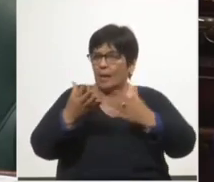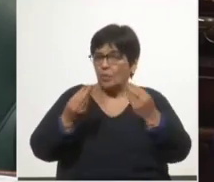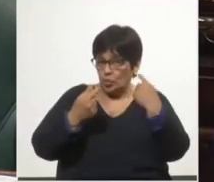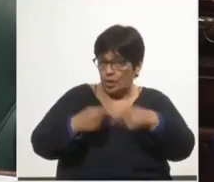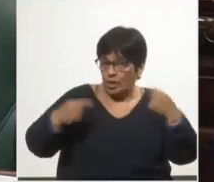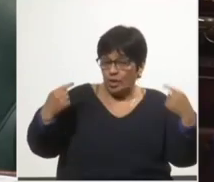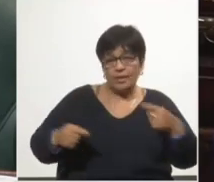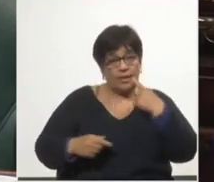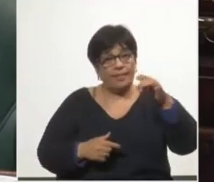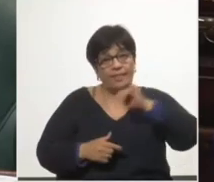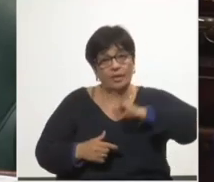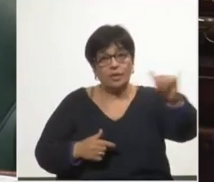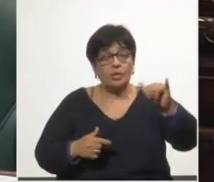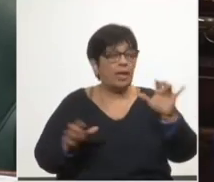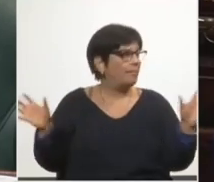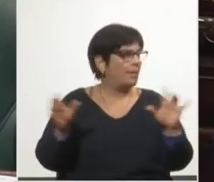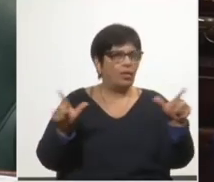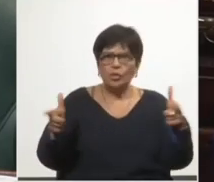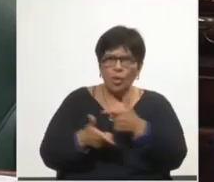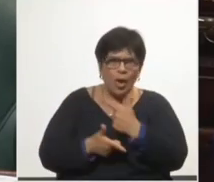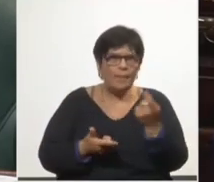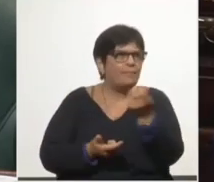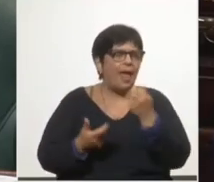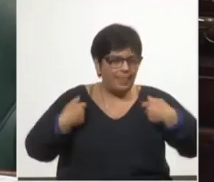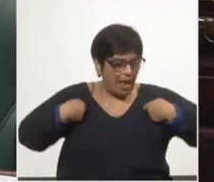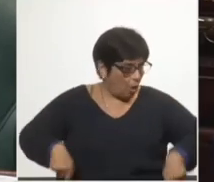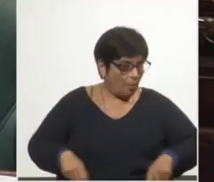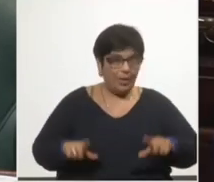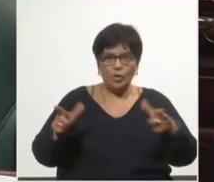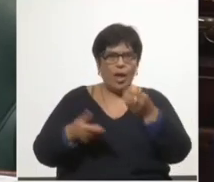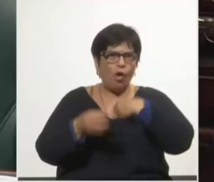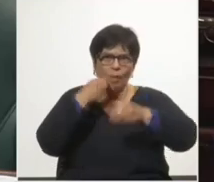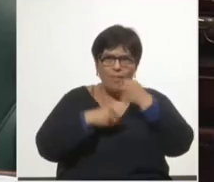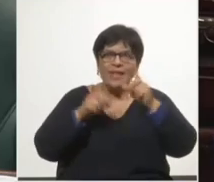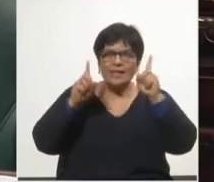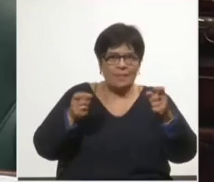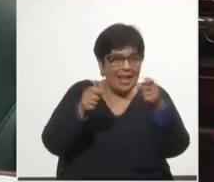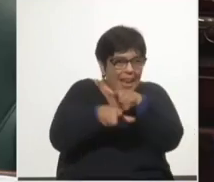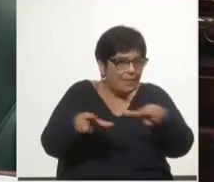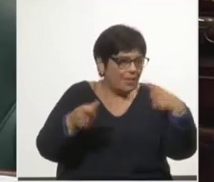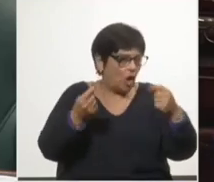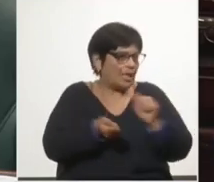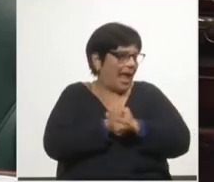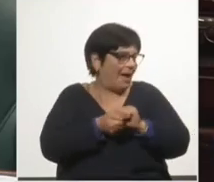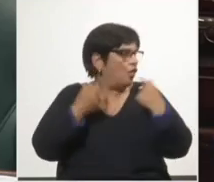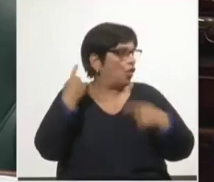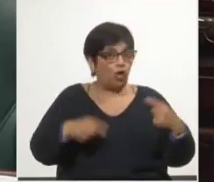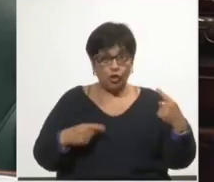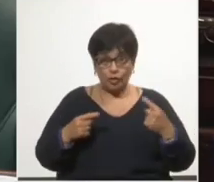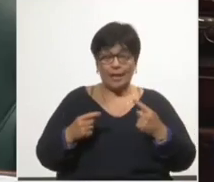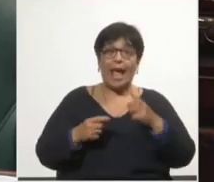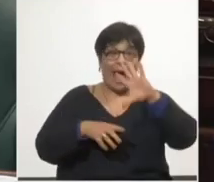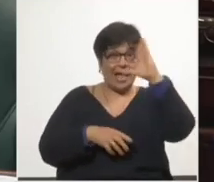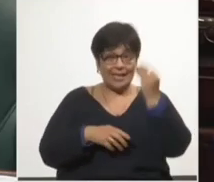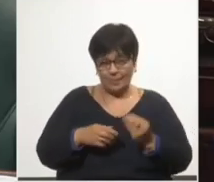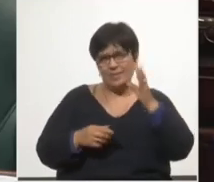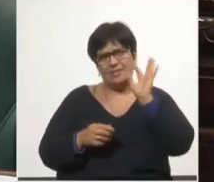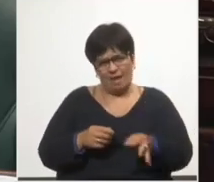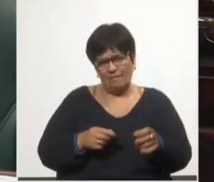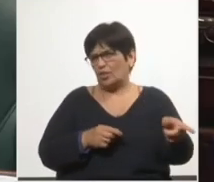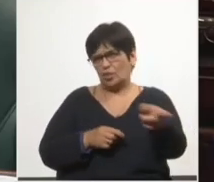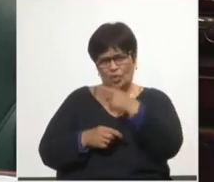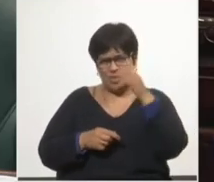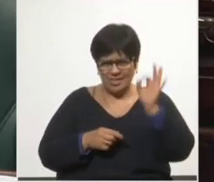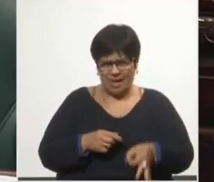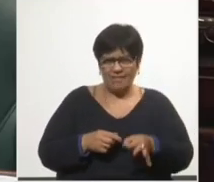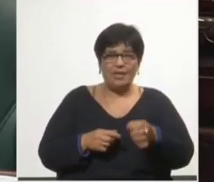se denuncia falta de personal, de recursos para vestimenta, alimentación y artículos de limpieza. El caso de la ANEP es por todos conocido, había dado